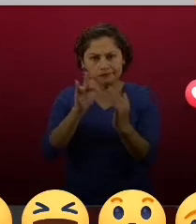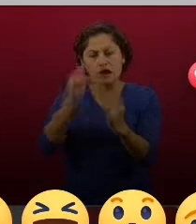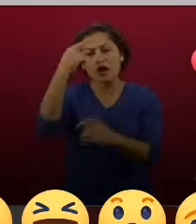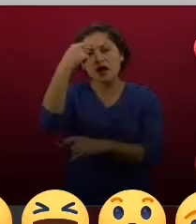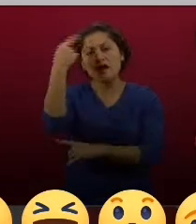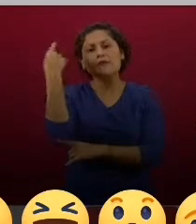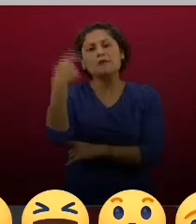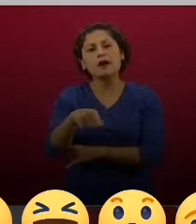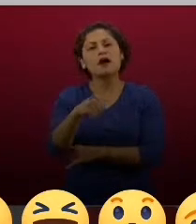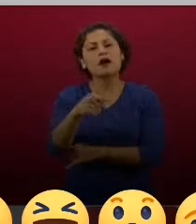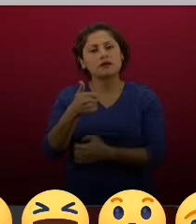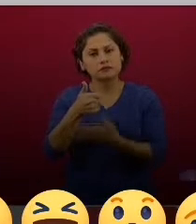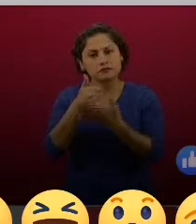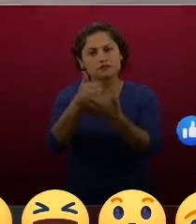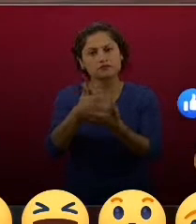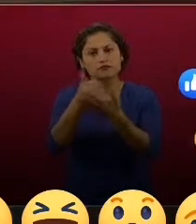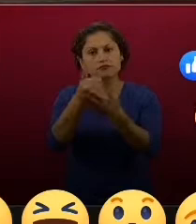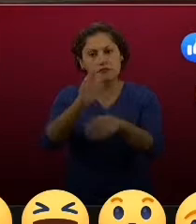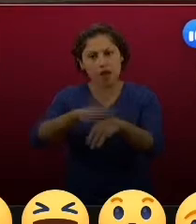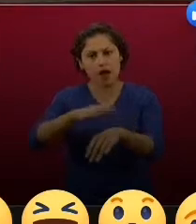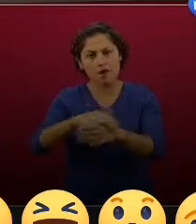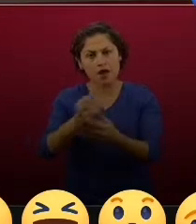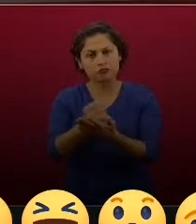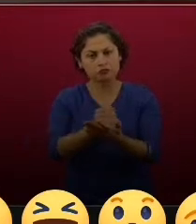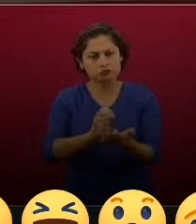generando mayor empleo. Muchas gracias.